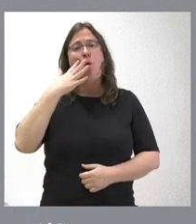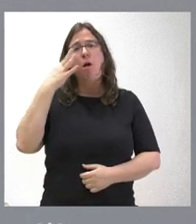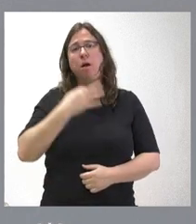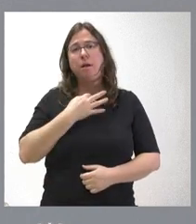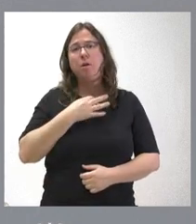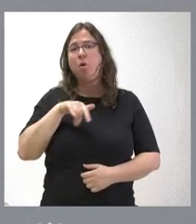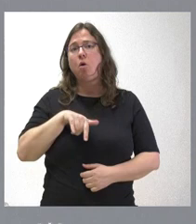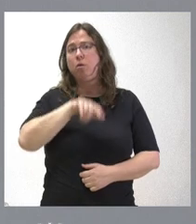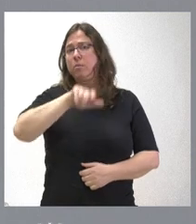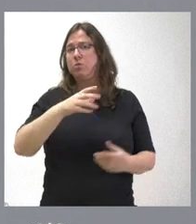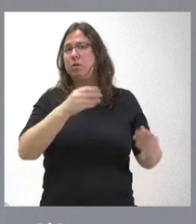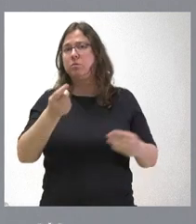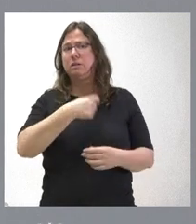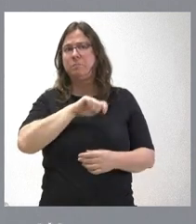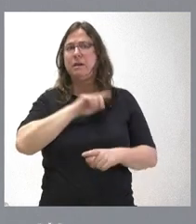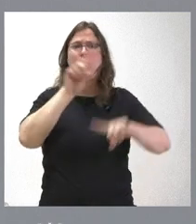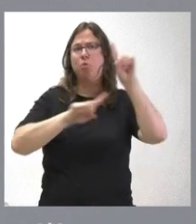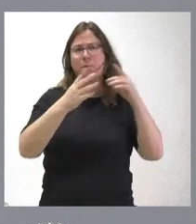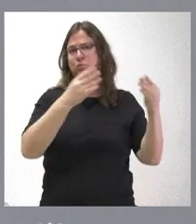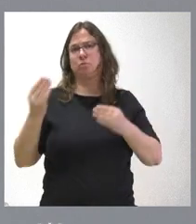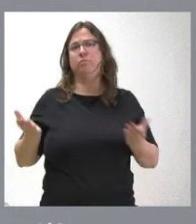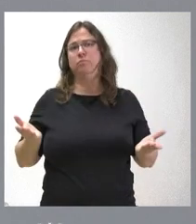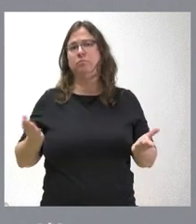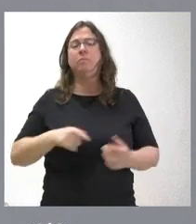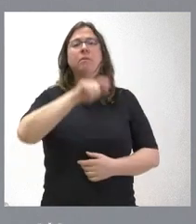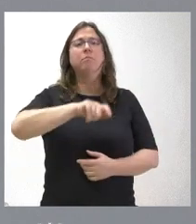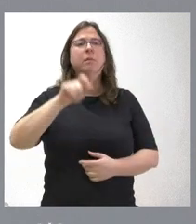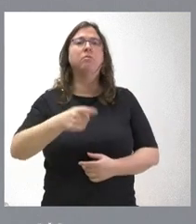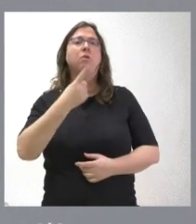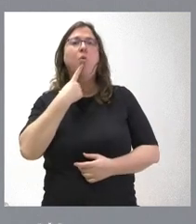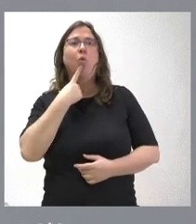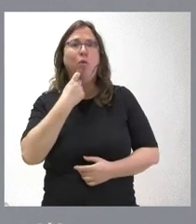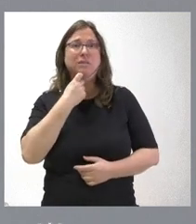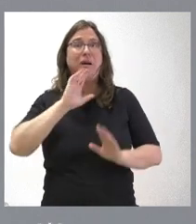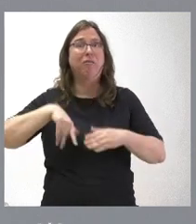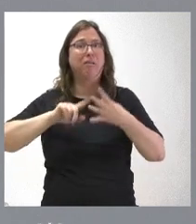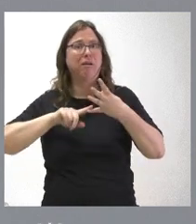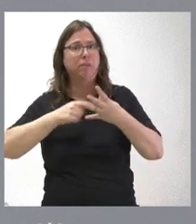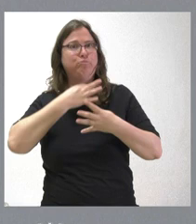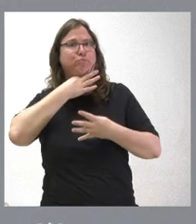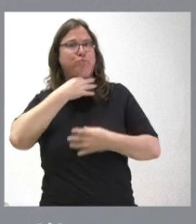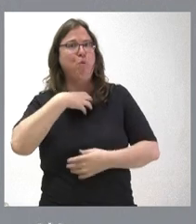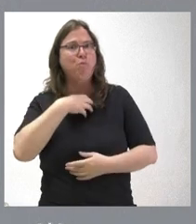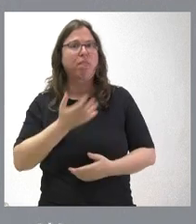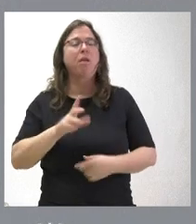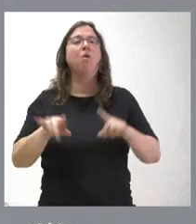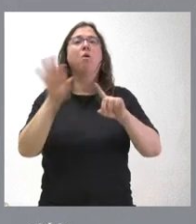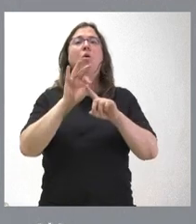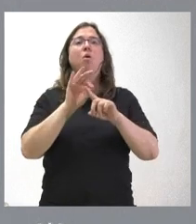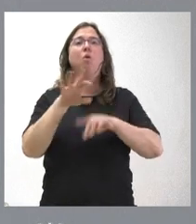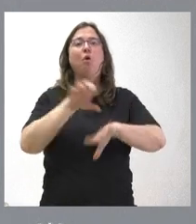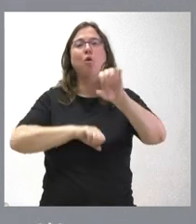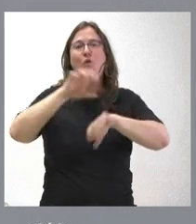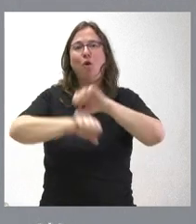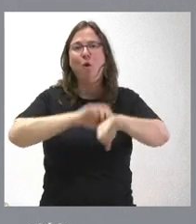hay muchas personas en España que tienen muchos problemas. Hay personas que les cuesta llegar a fin de mes, hay personas que les cuesta llenar la cesta de la